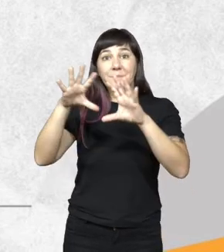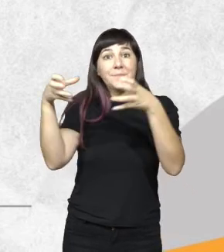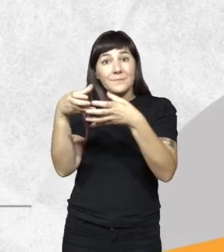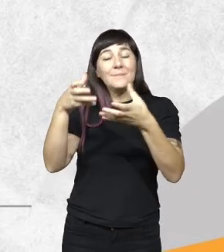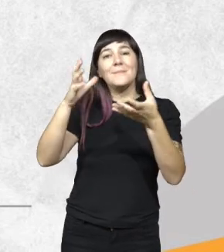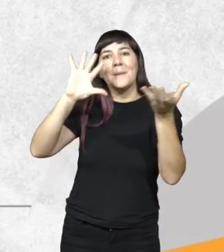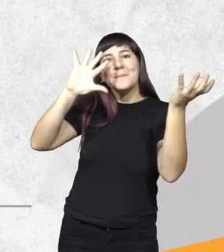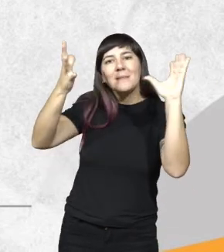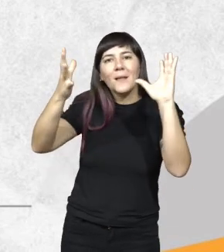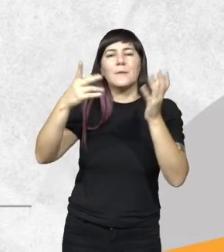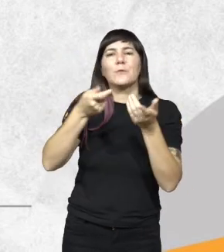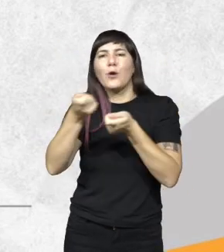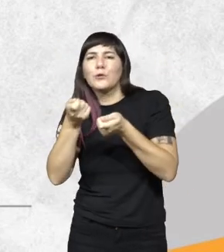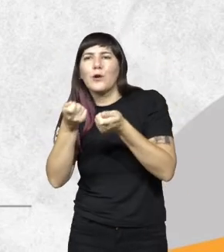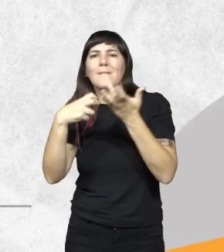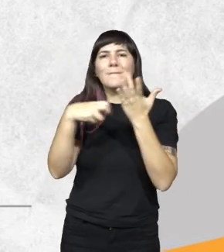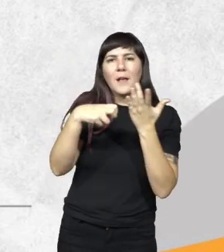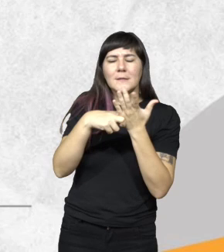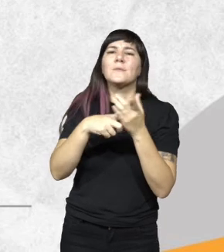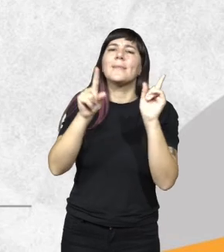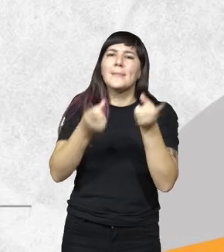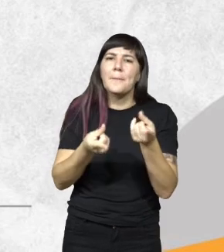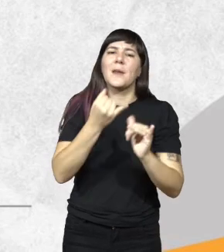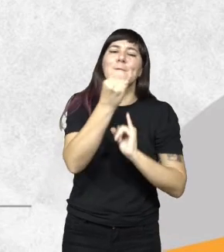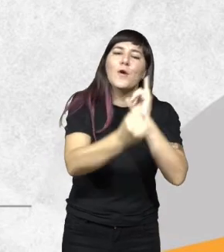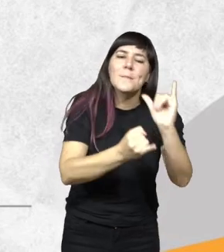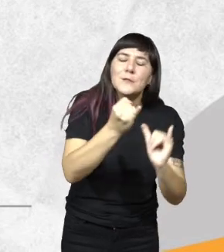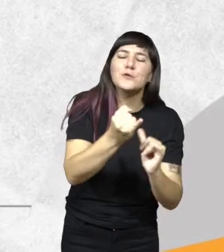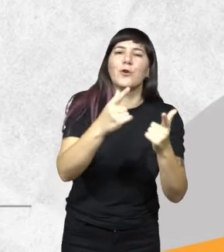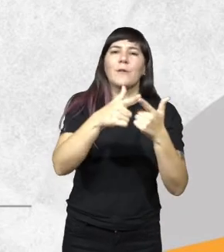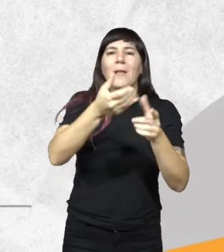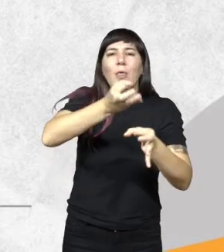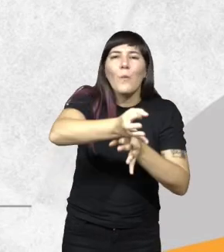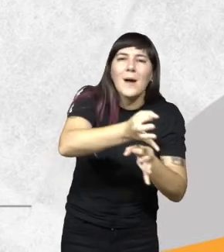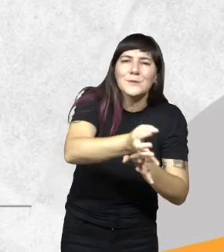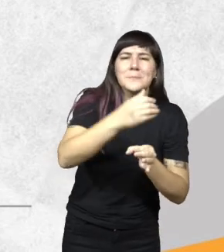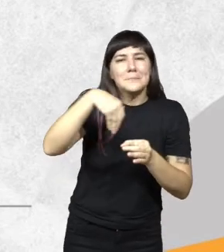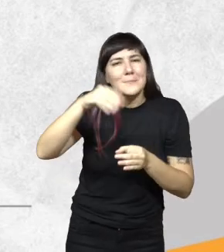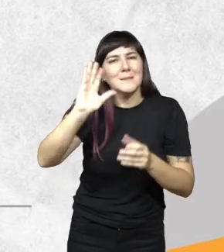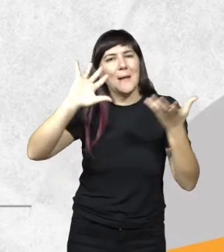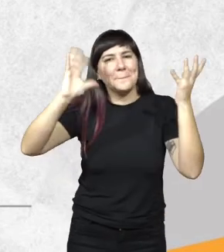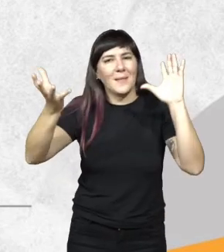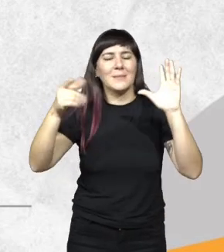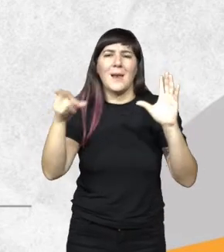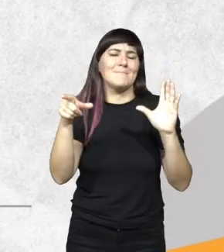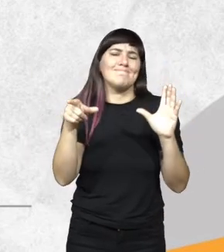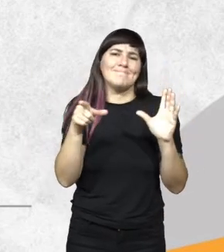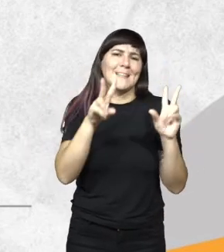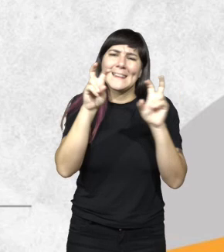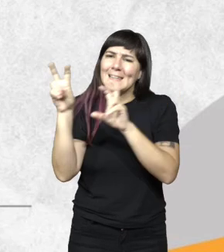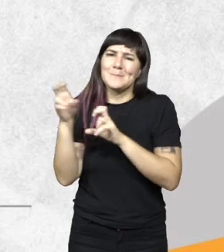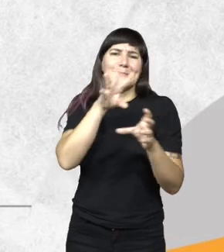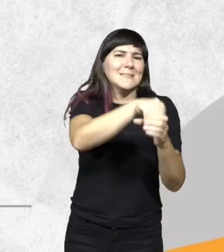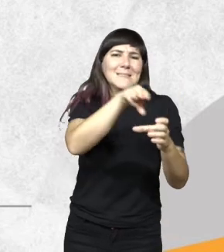ambiental hace control y fiscalización sino que informa educa por sobre las cosas la educación ambiental es una cuestión transversal para nosotros